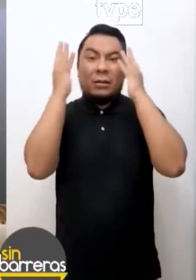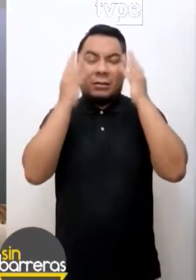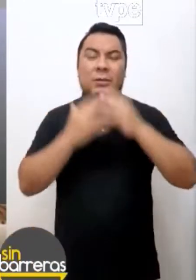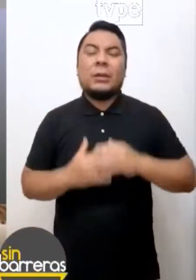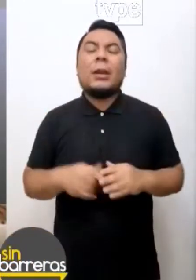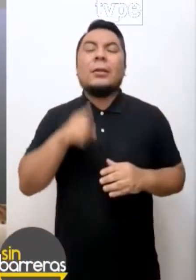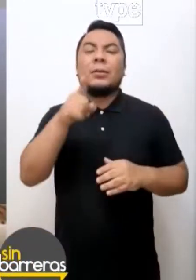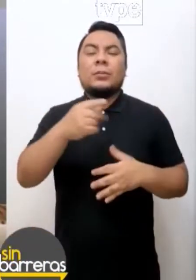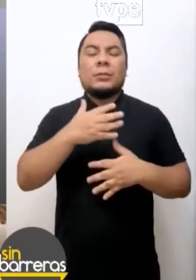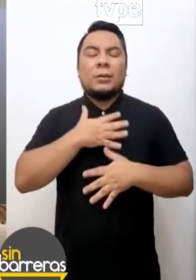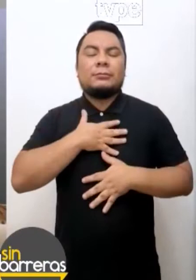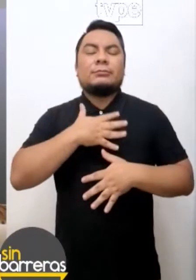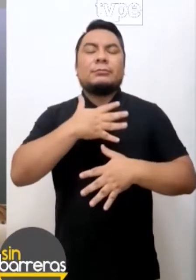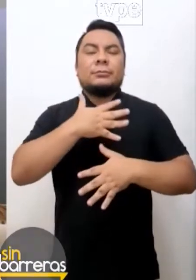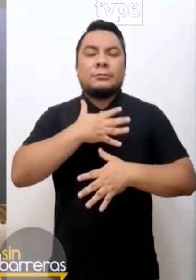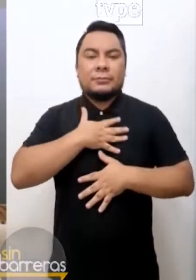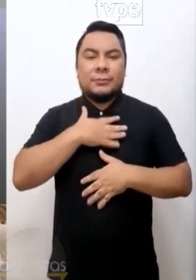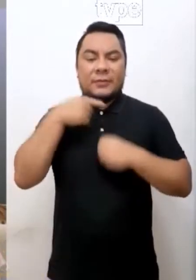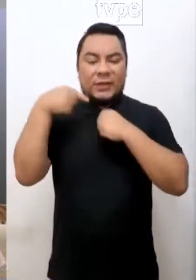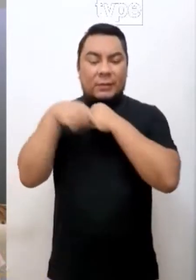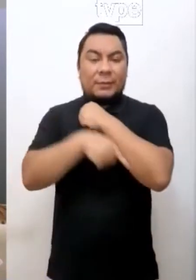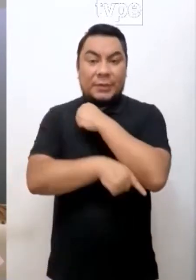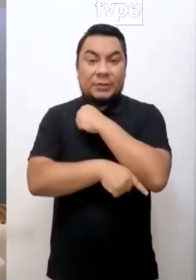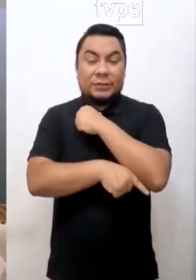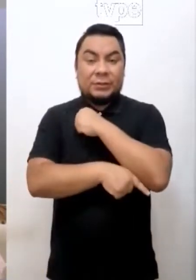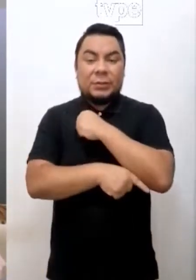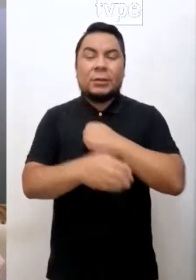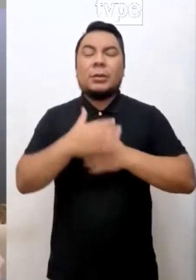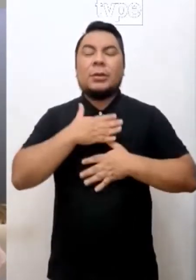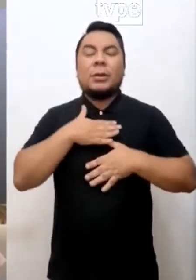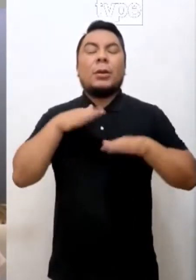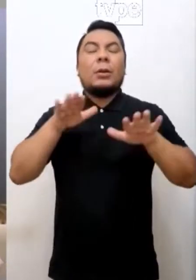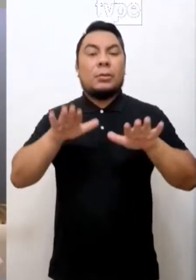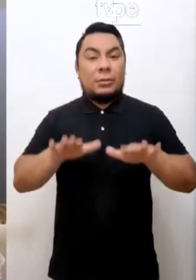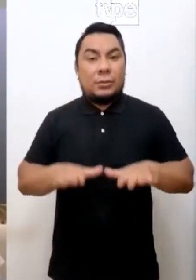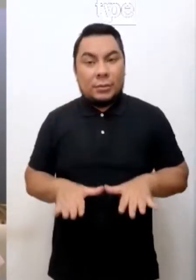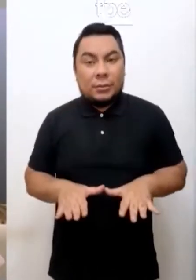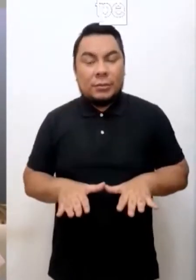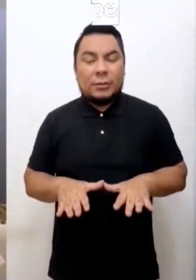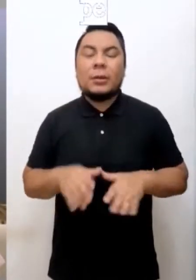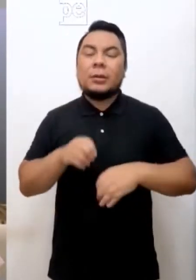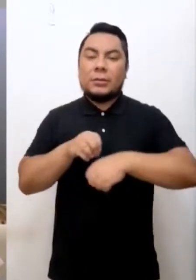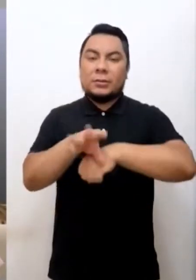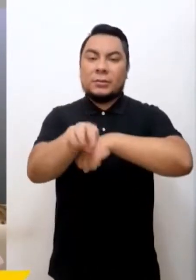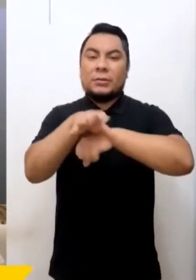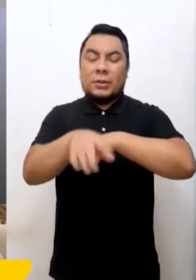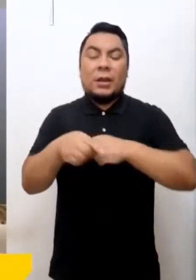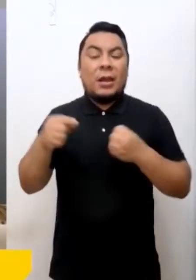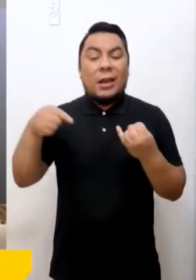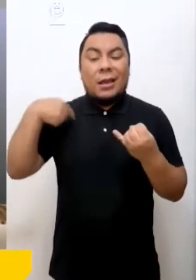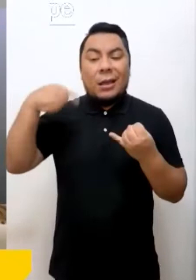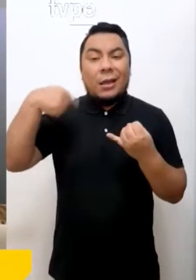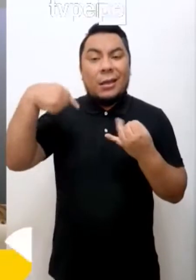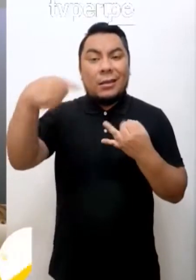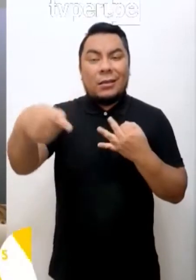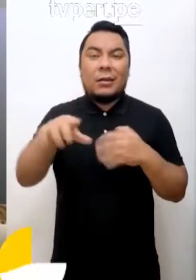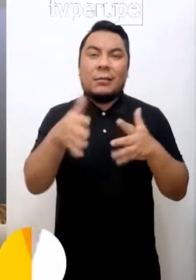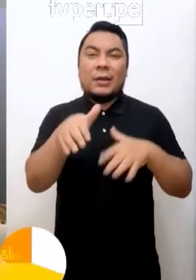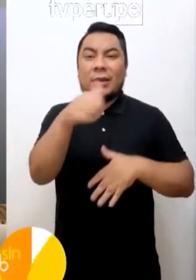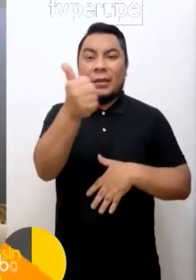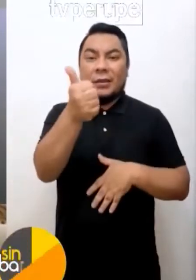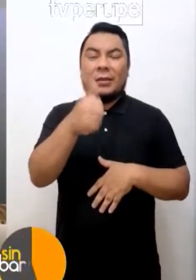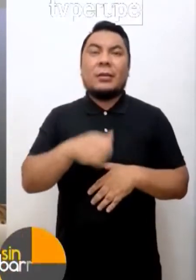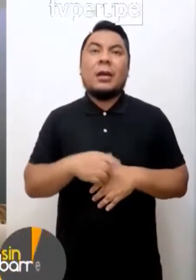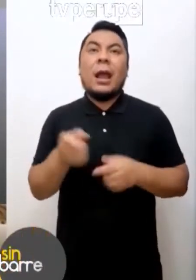ansiedad son las técnicas de respiración profunda y las técnicas de relajación, ¿no? Se recomienda que a diario se